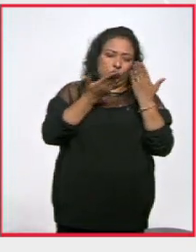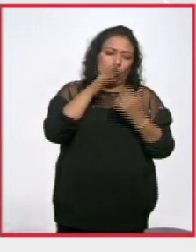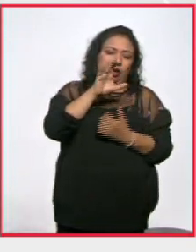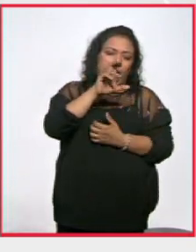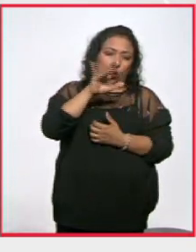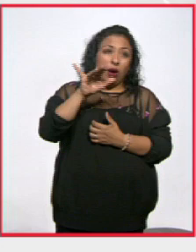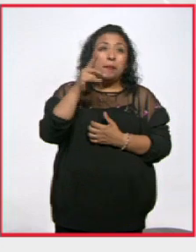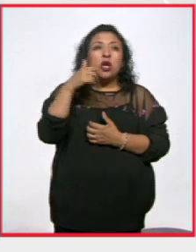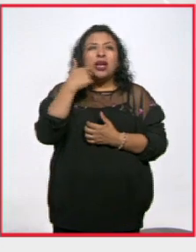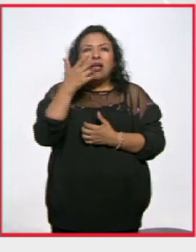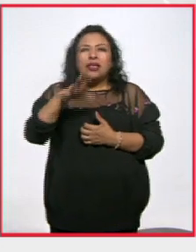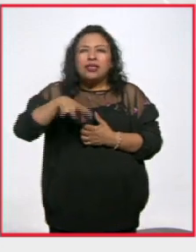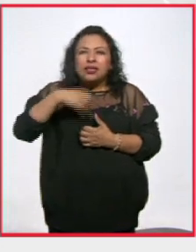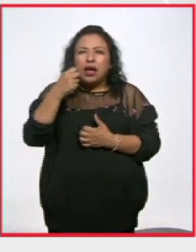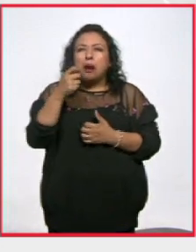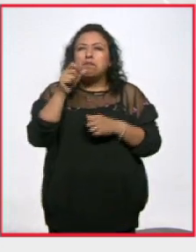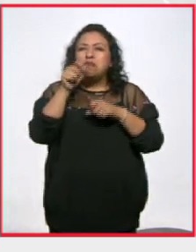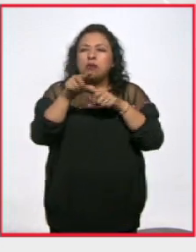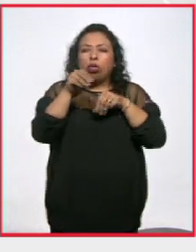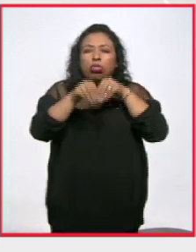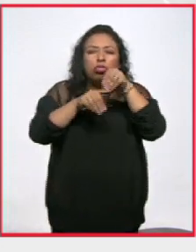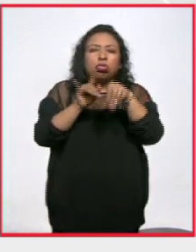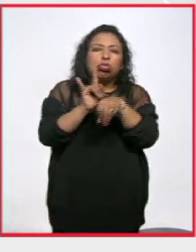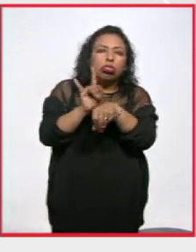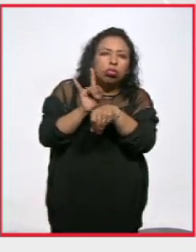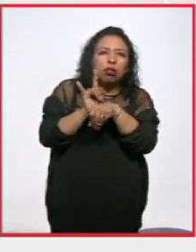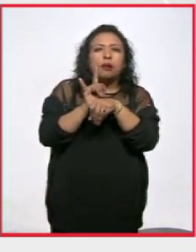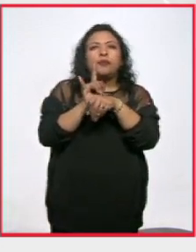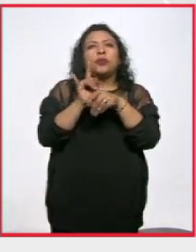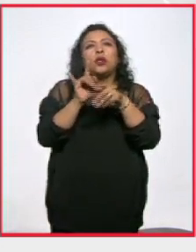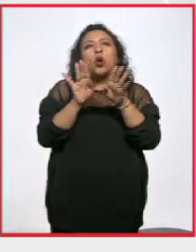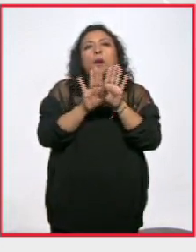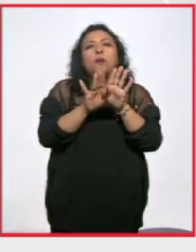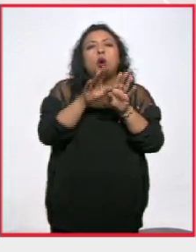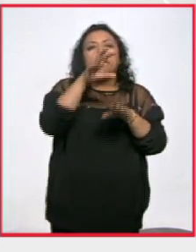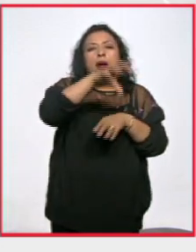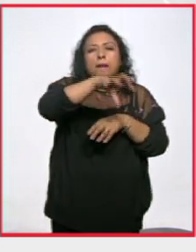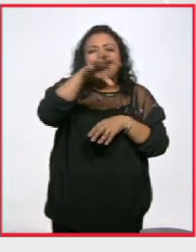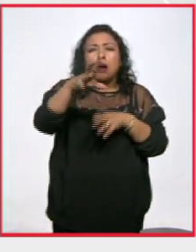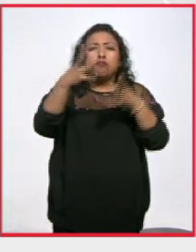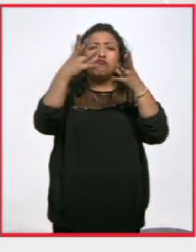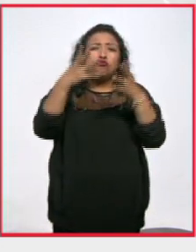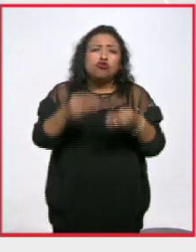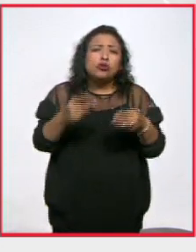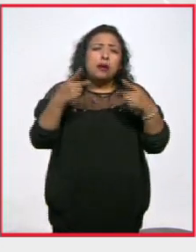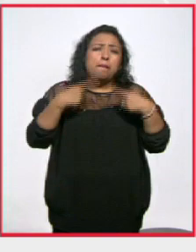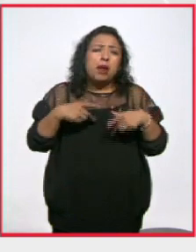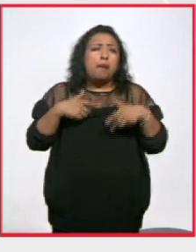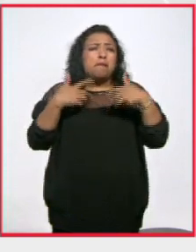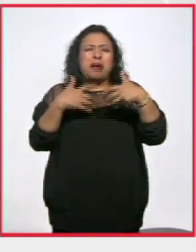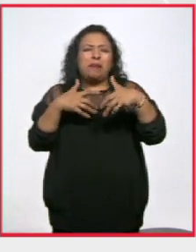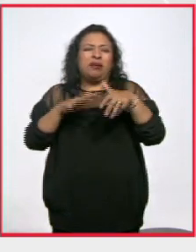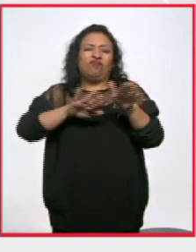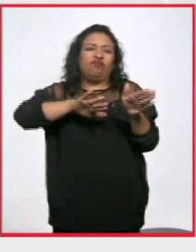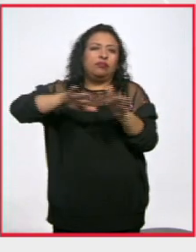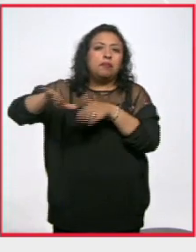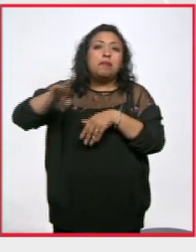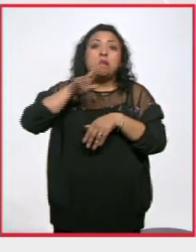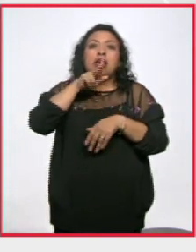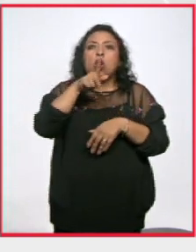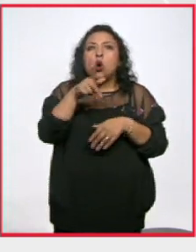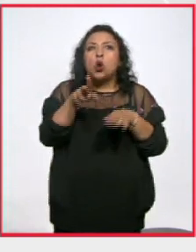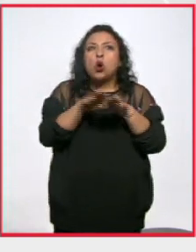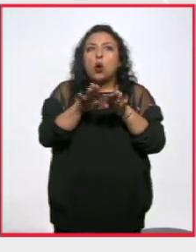intentar recrear todos estos escenarios con miles de personas marchando podría ser más